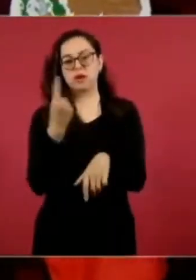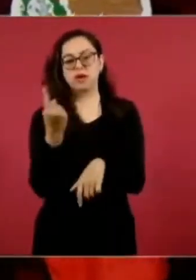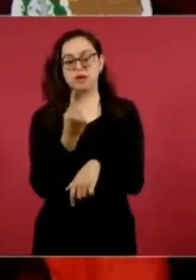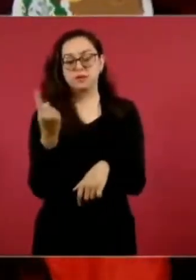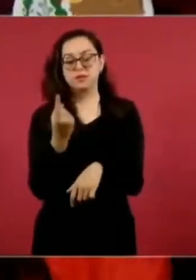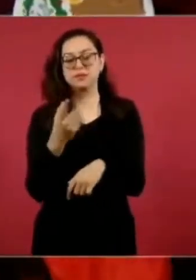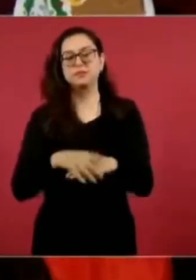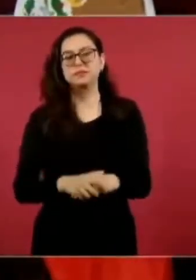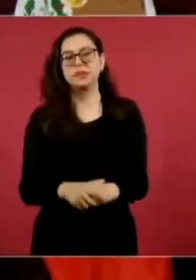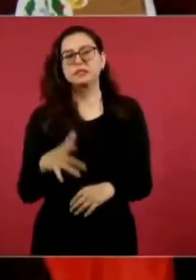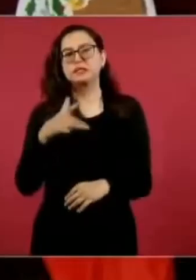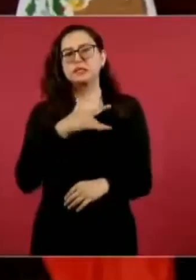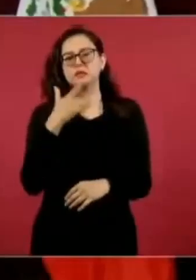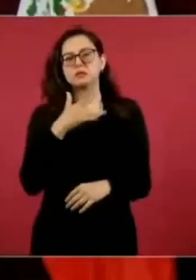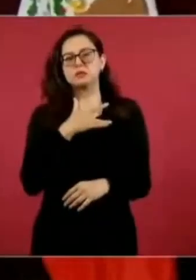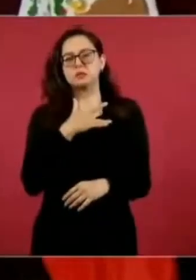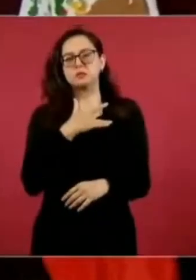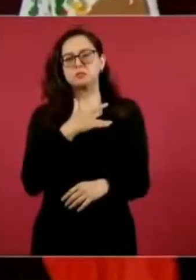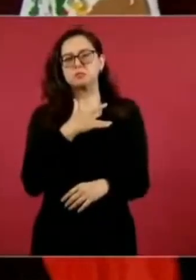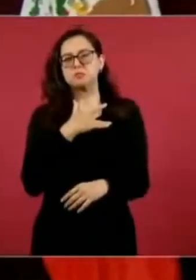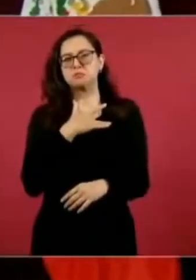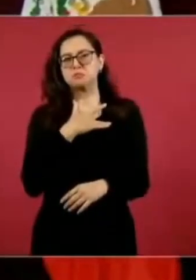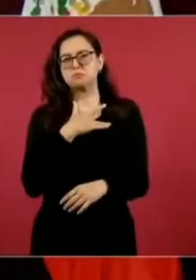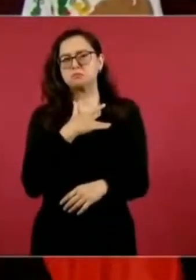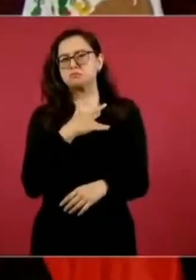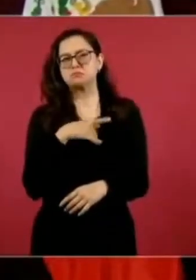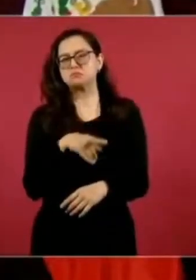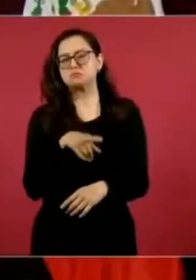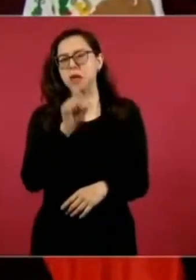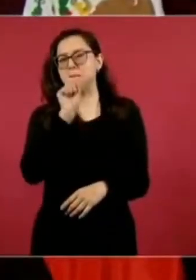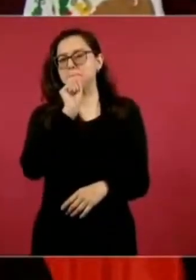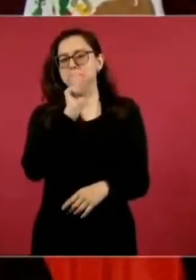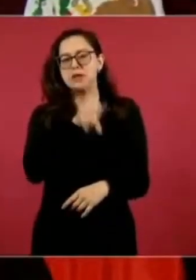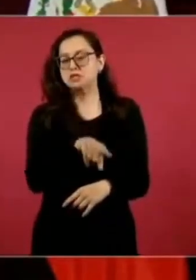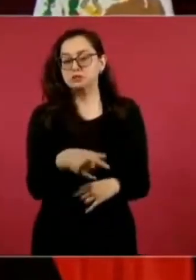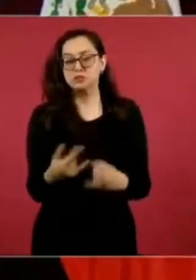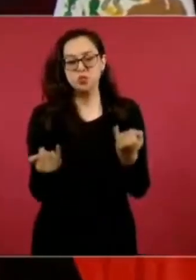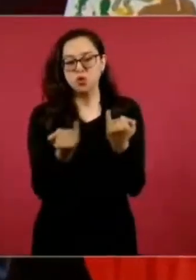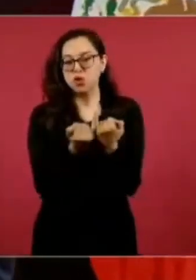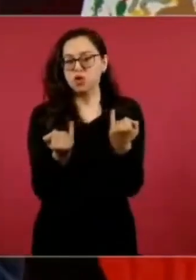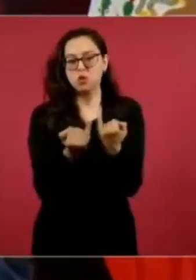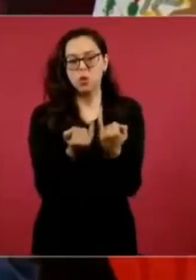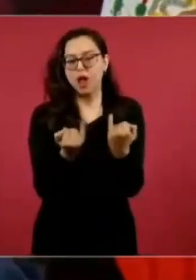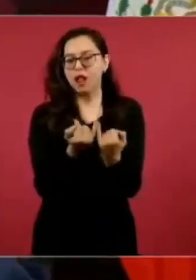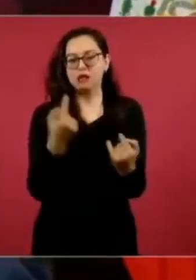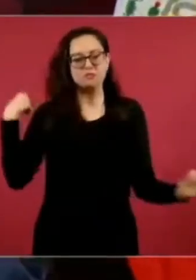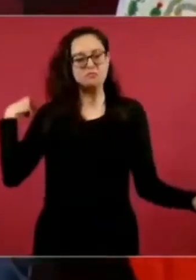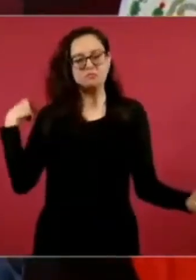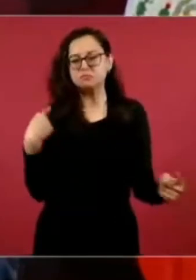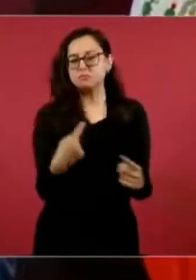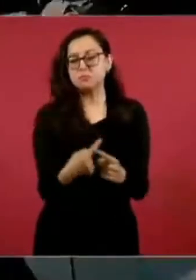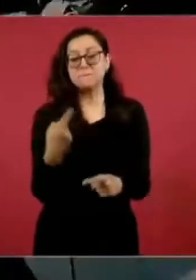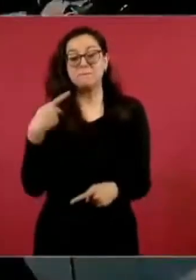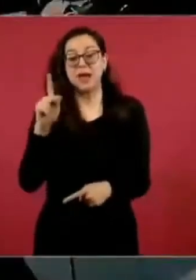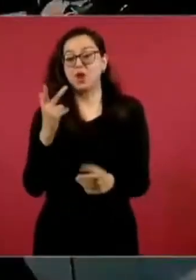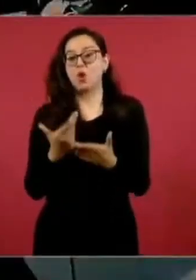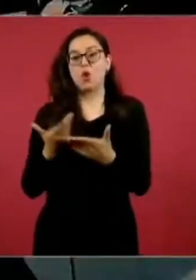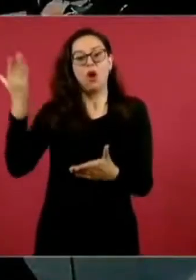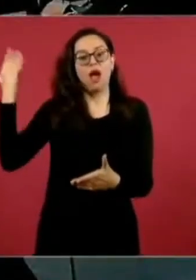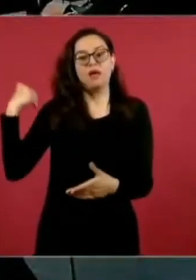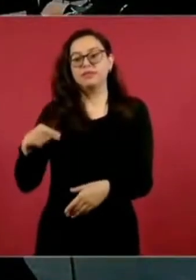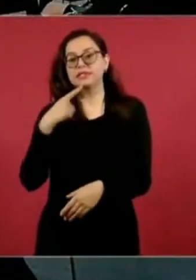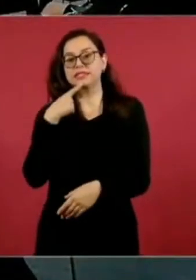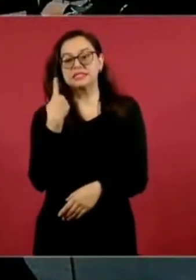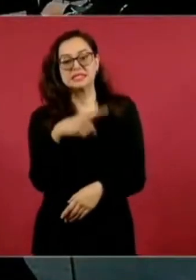Porque es un delito, como otros, que tiene cifra negra. Los que no tienen cifra